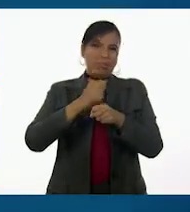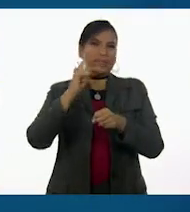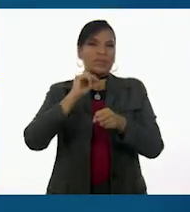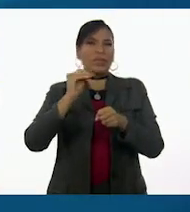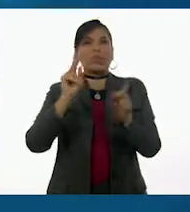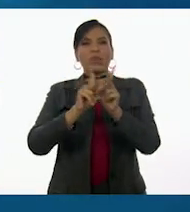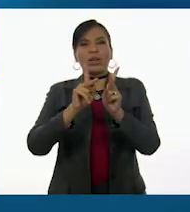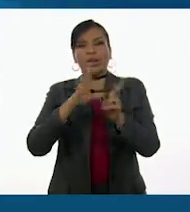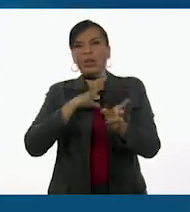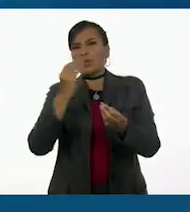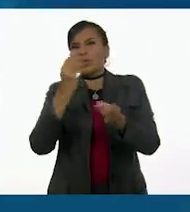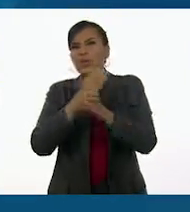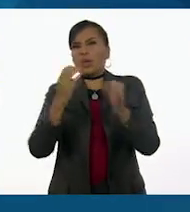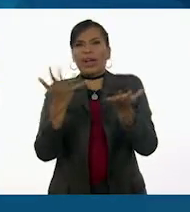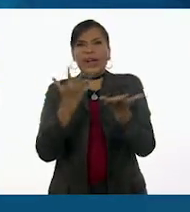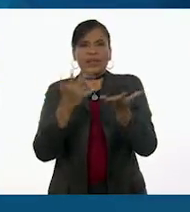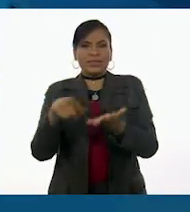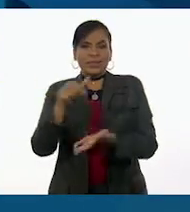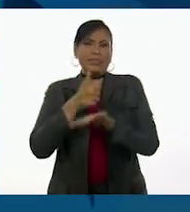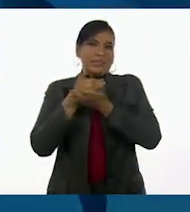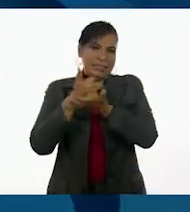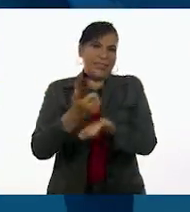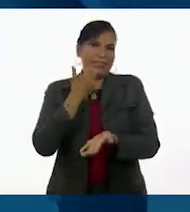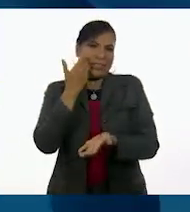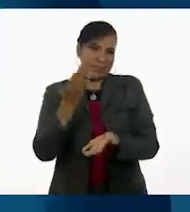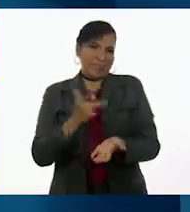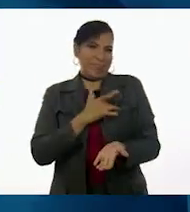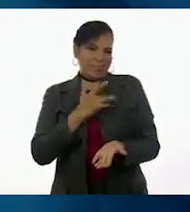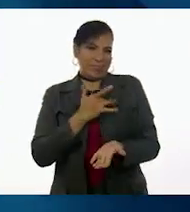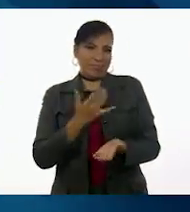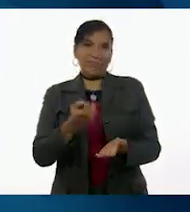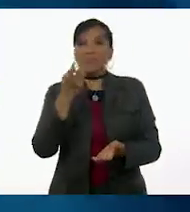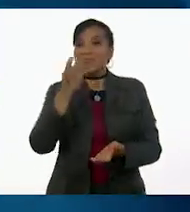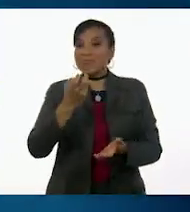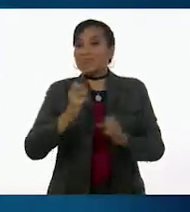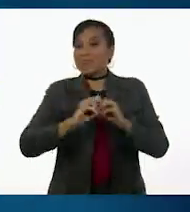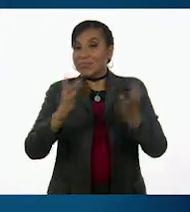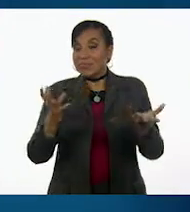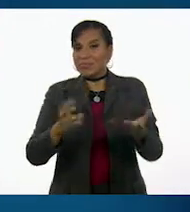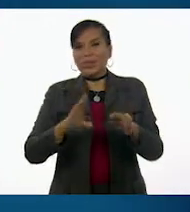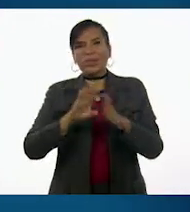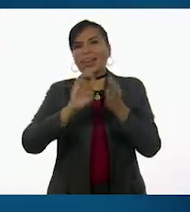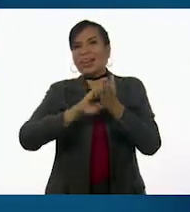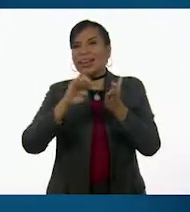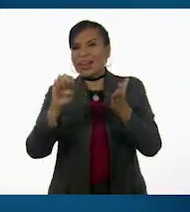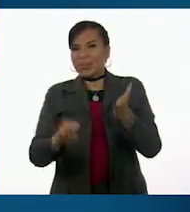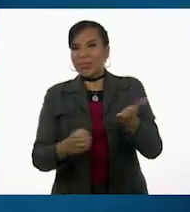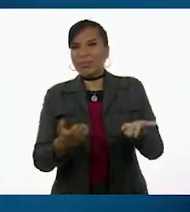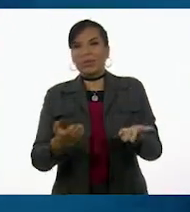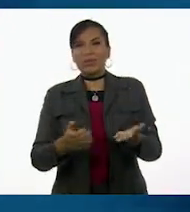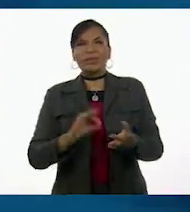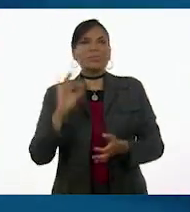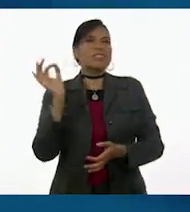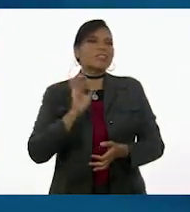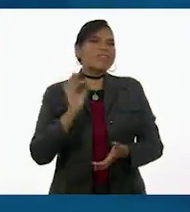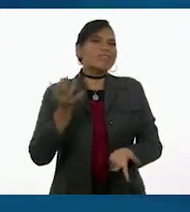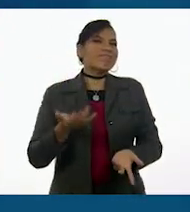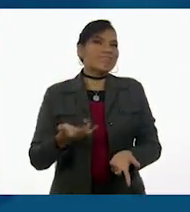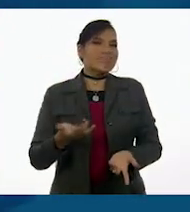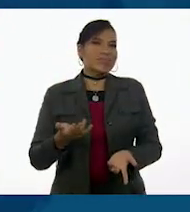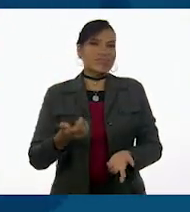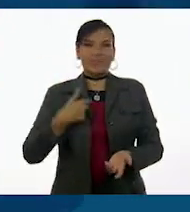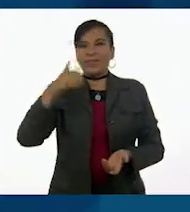tienen muchas cosas que hacer y queremos ayudarlos. ¡Ay! ¡Exactamente! Como por ejemplo, ¿qué tal...